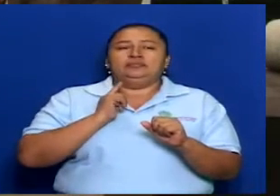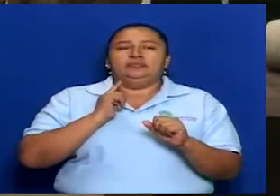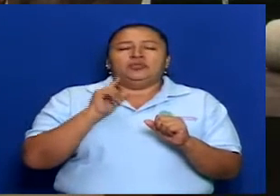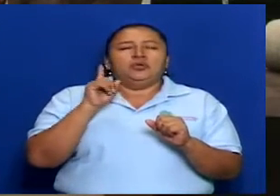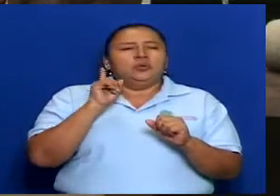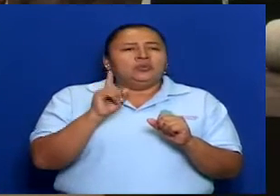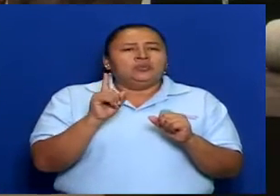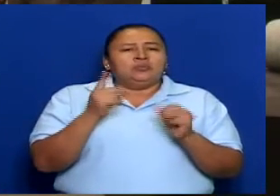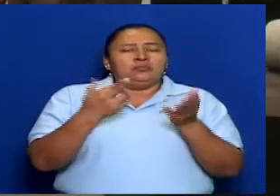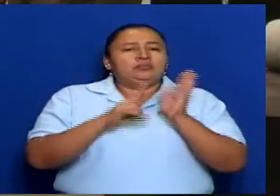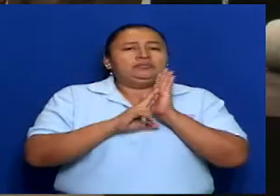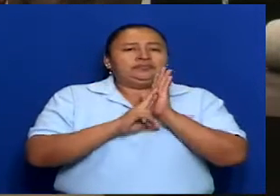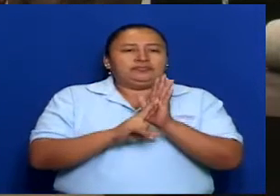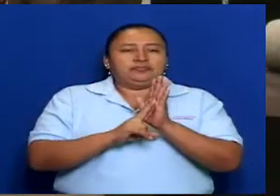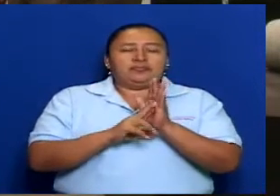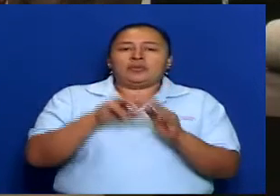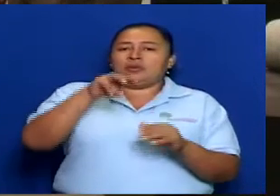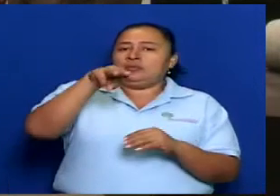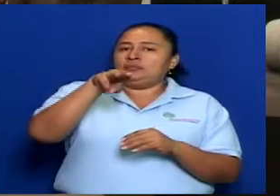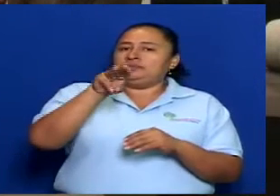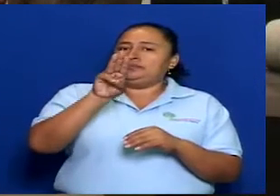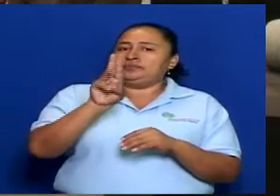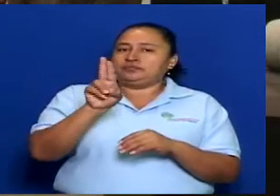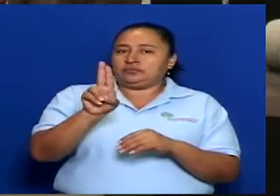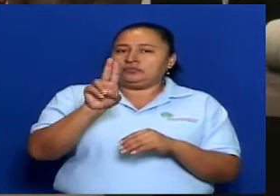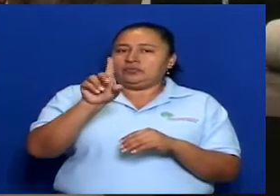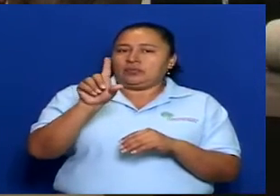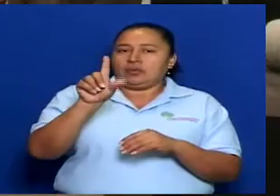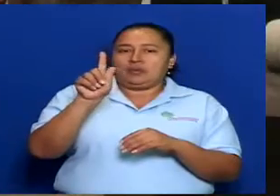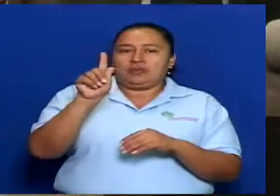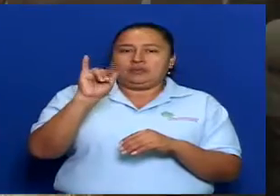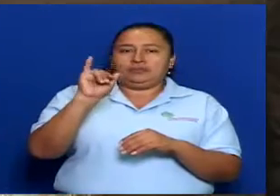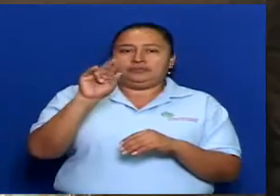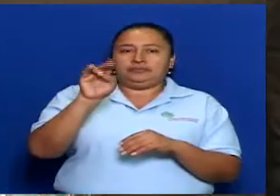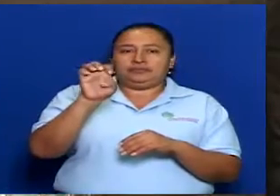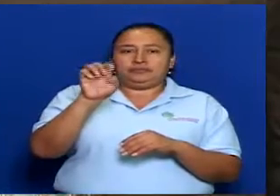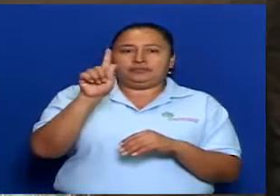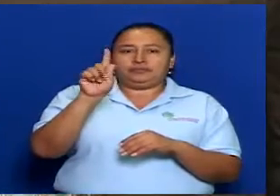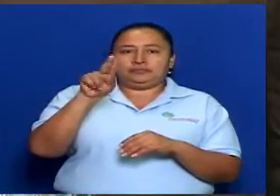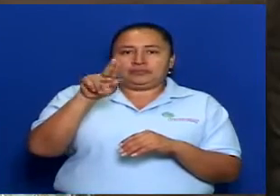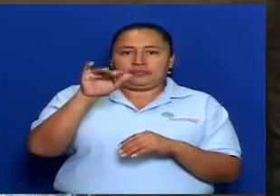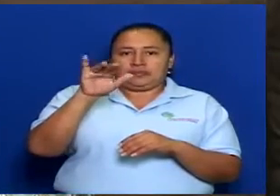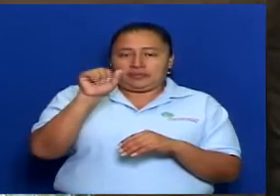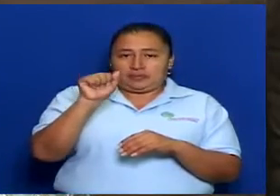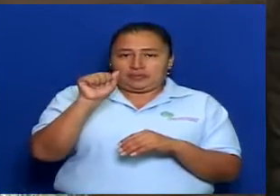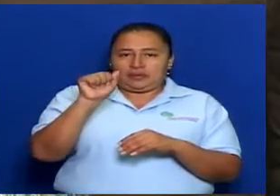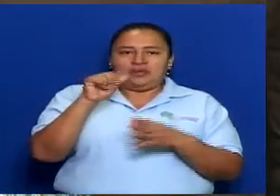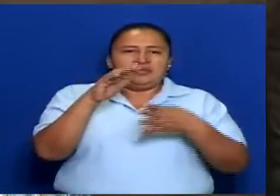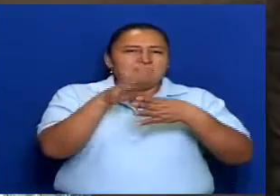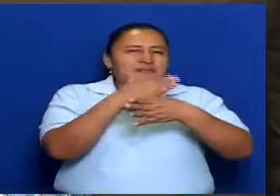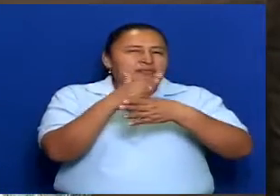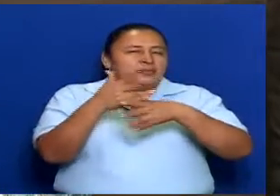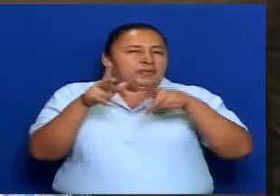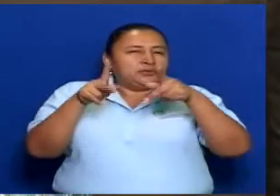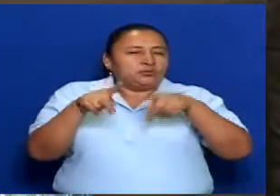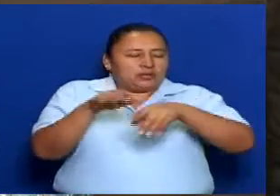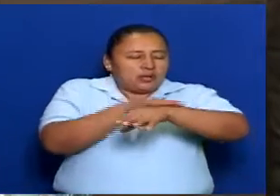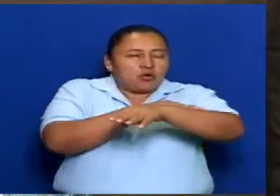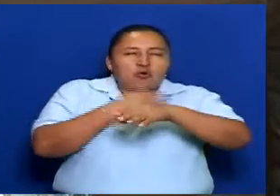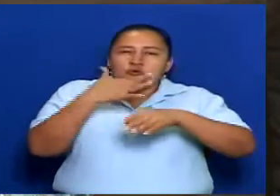representación multietnica. Nicaragua es una nación multietnica, pluricultural,